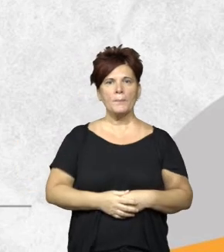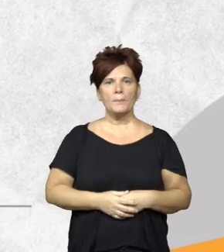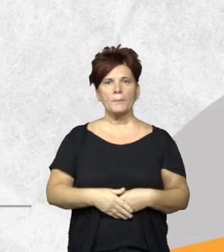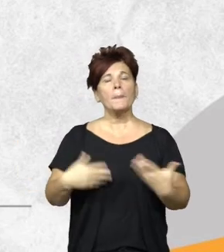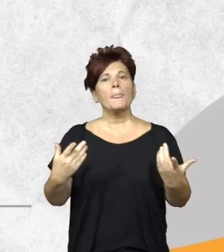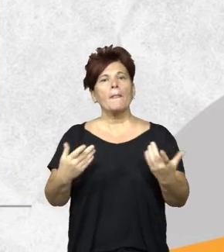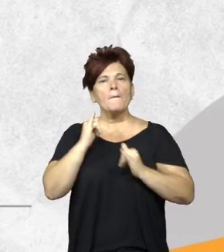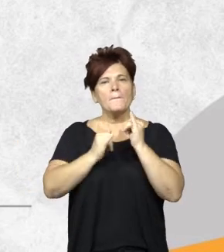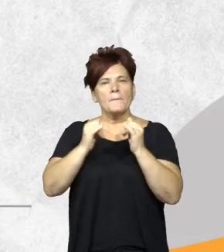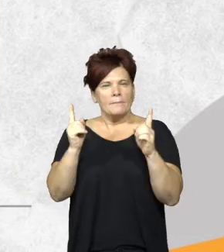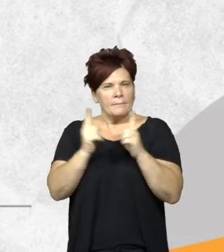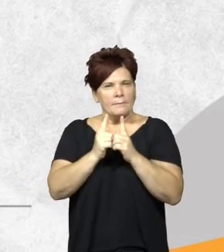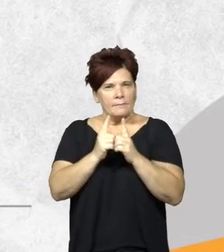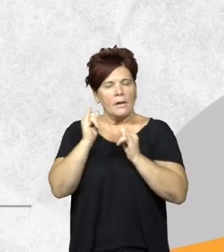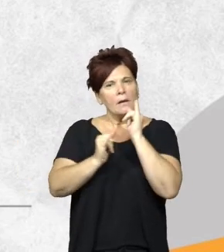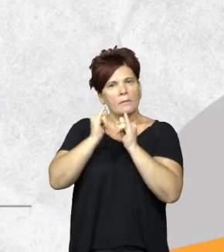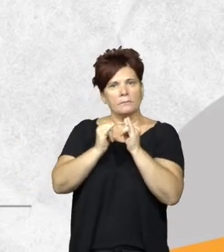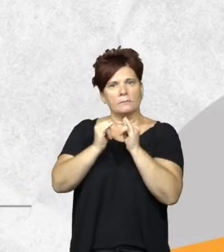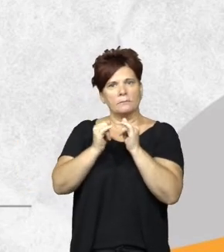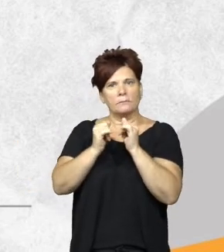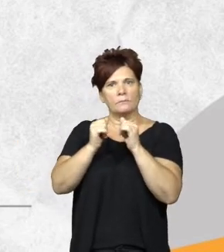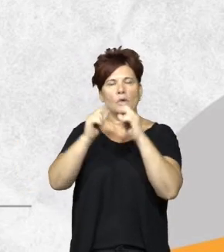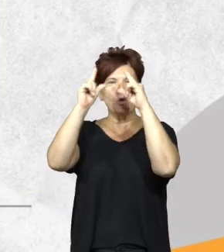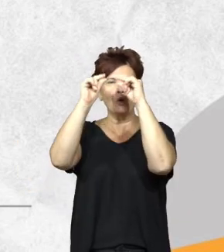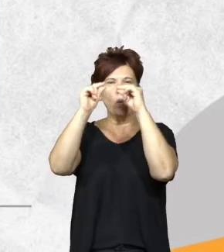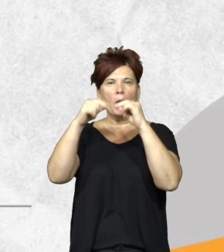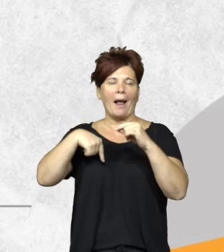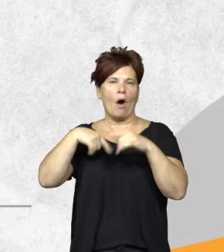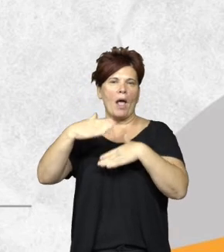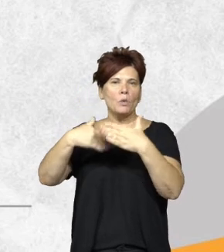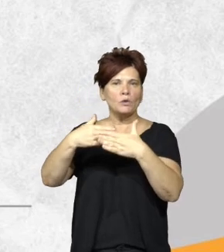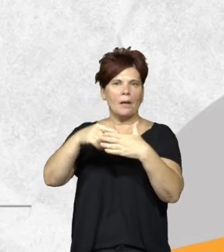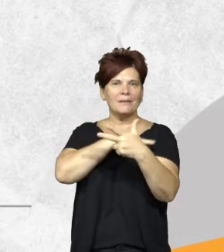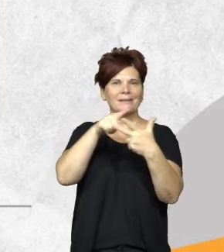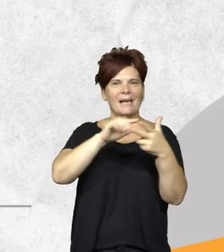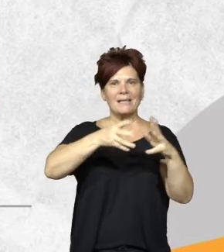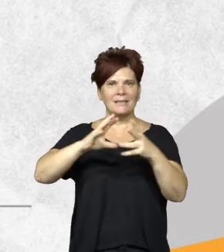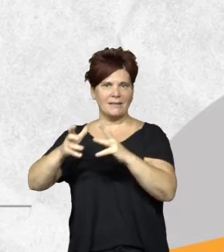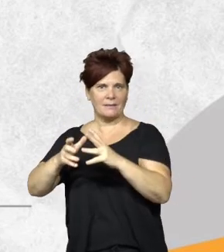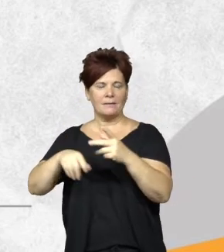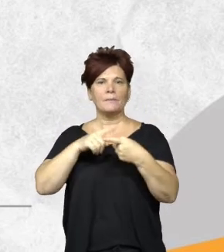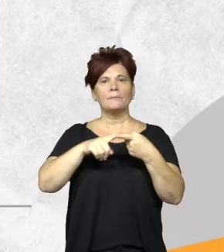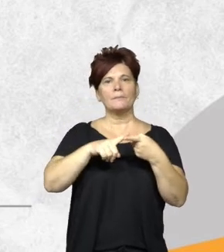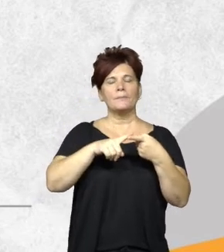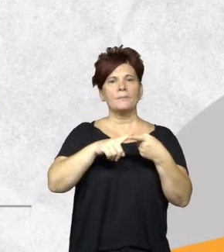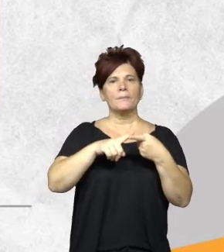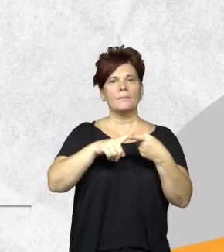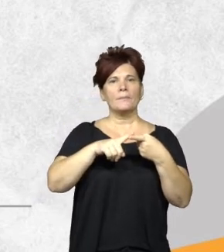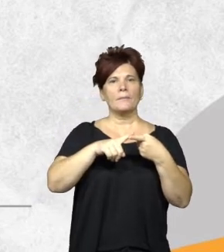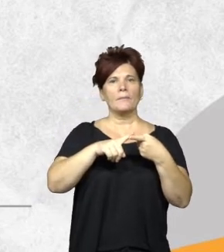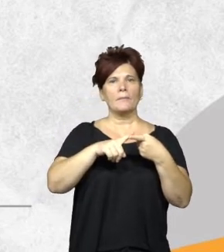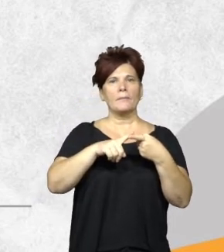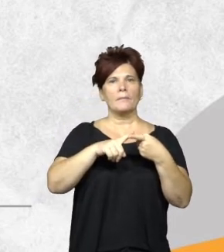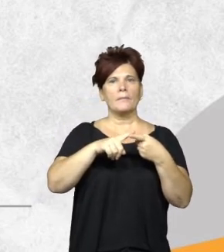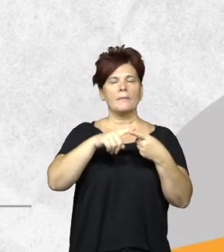muy brevemente comentarles que los algoritmos que ahora usamos son de tres tipos se basan en índices espectrales que es el